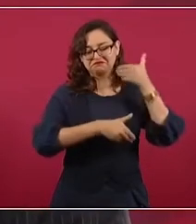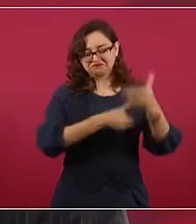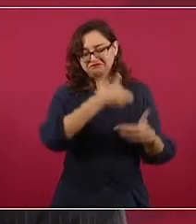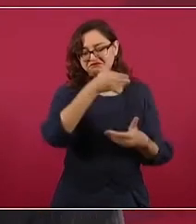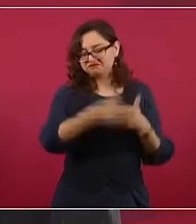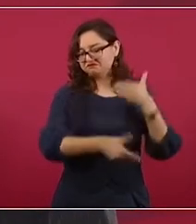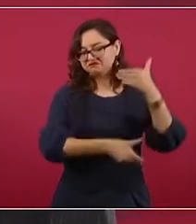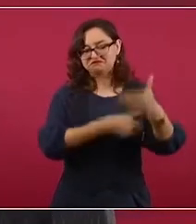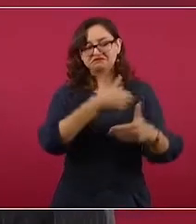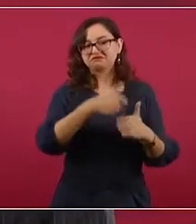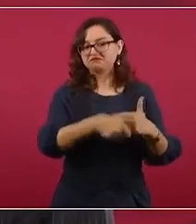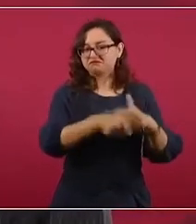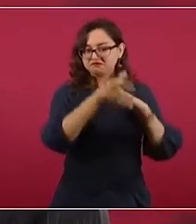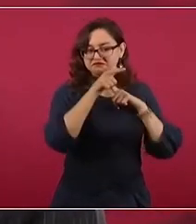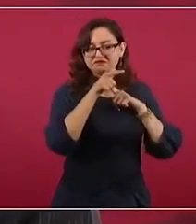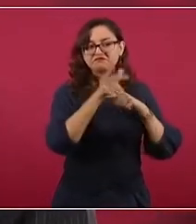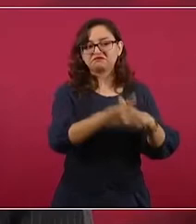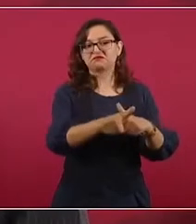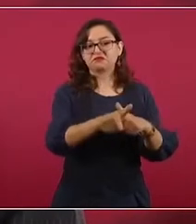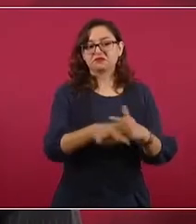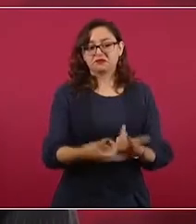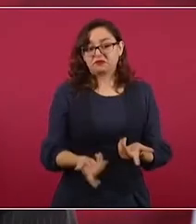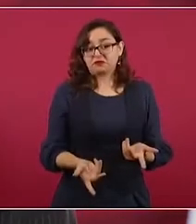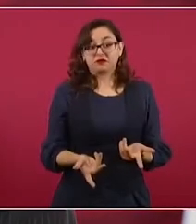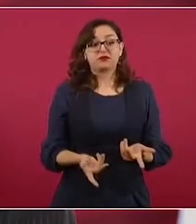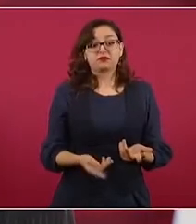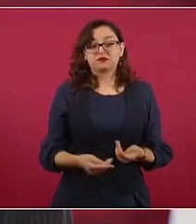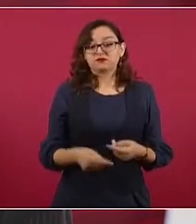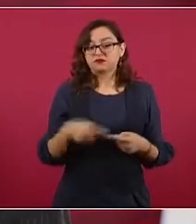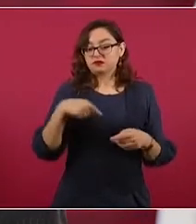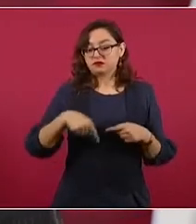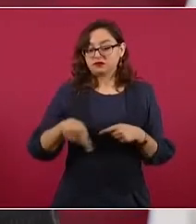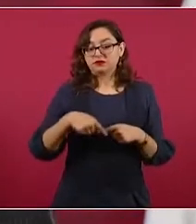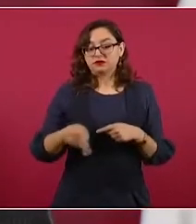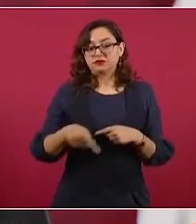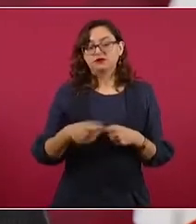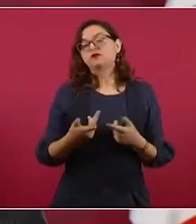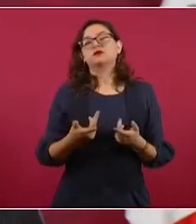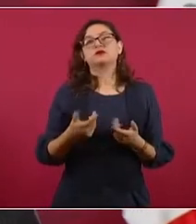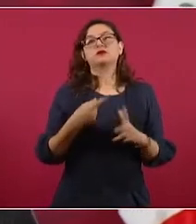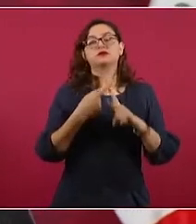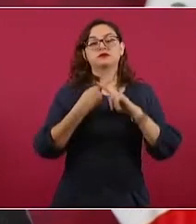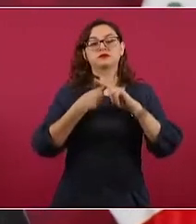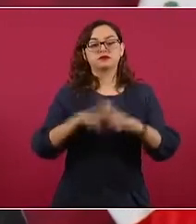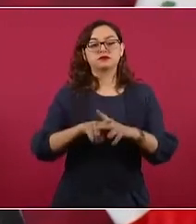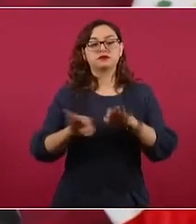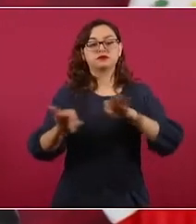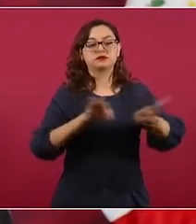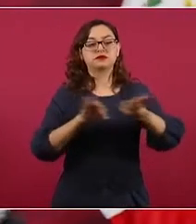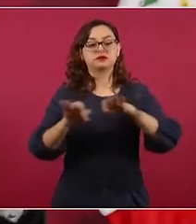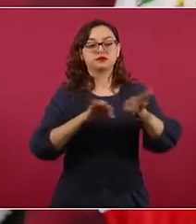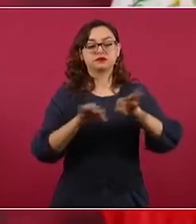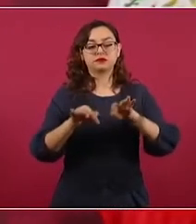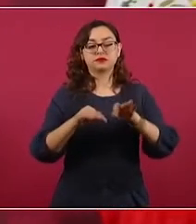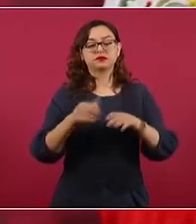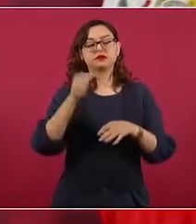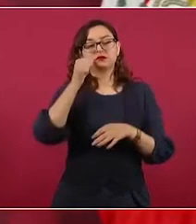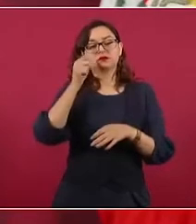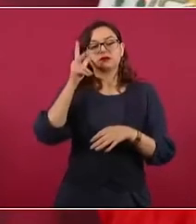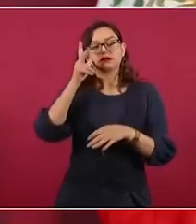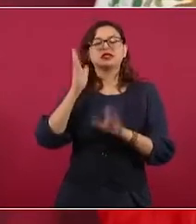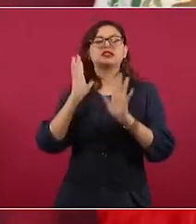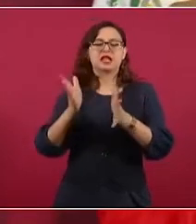de ahora. Antier empezamos ya, ya se venía